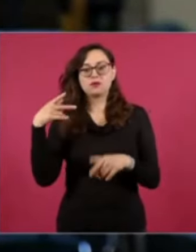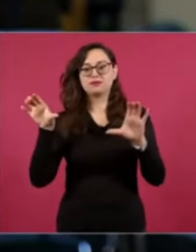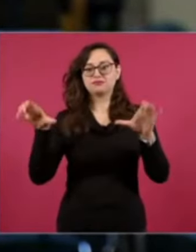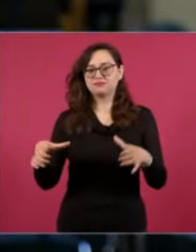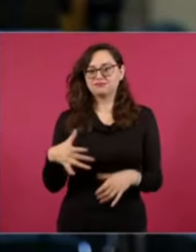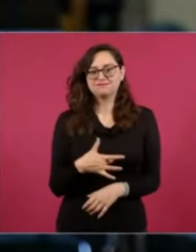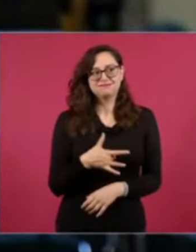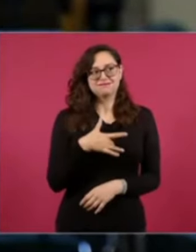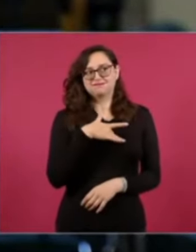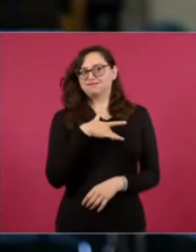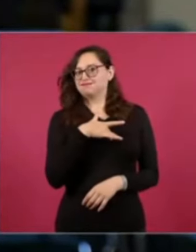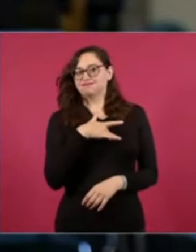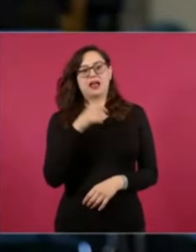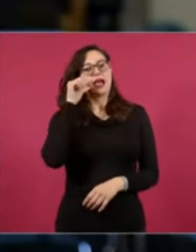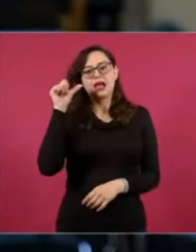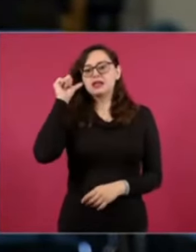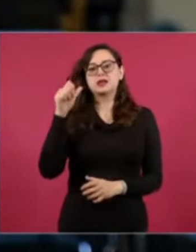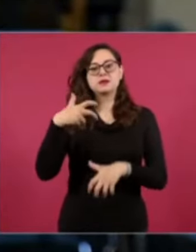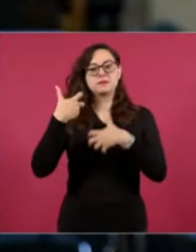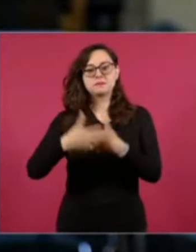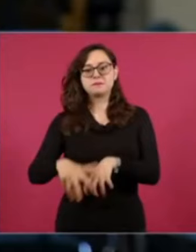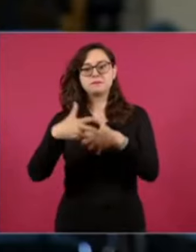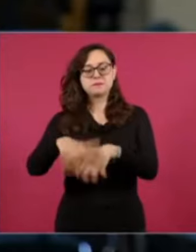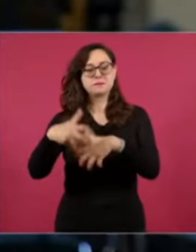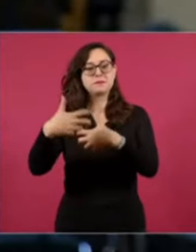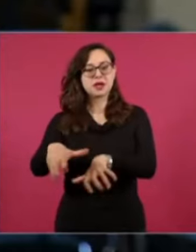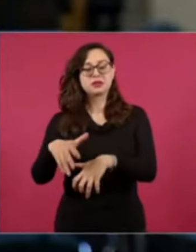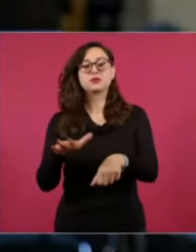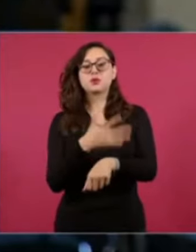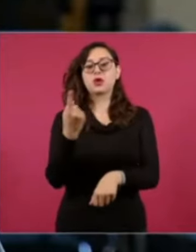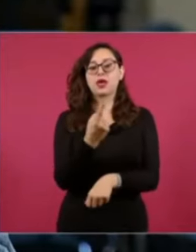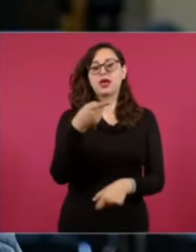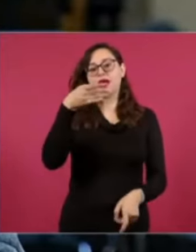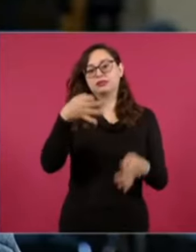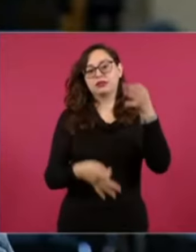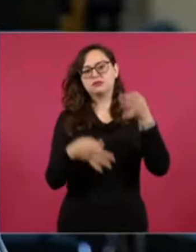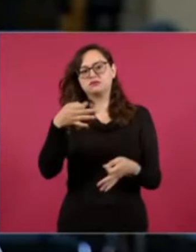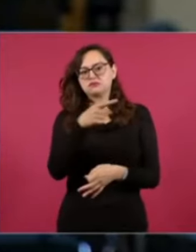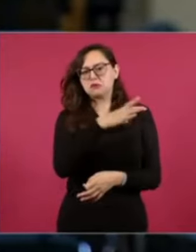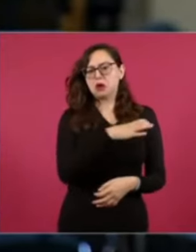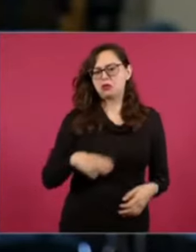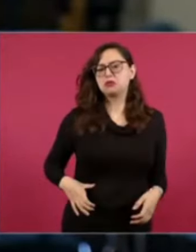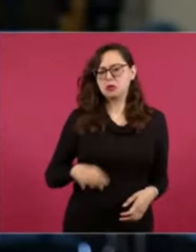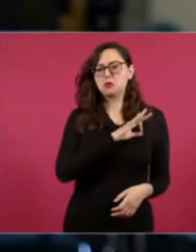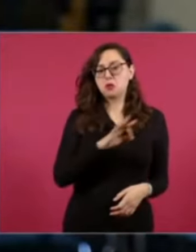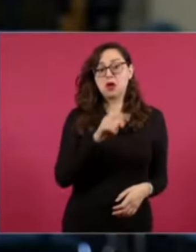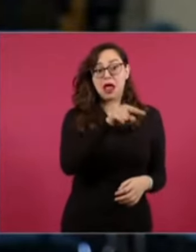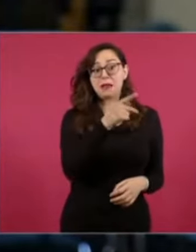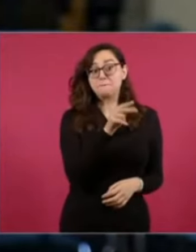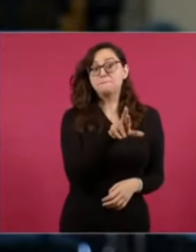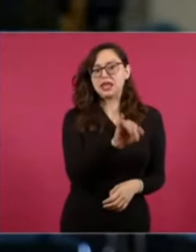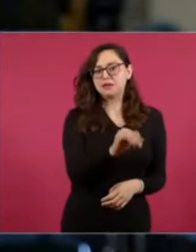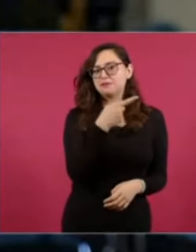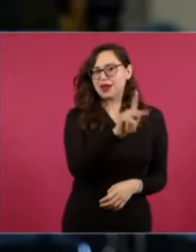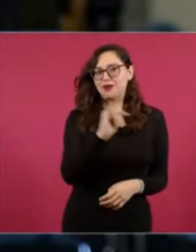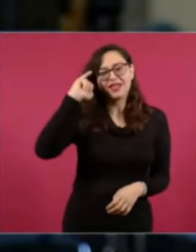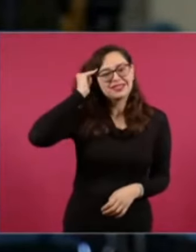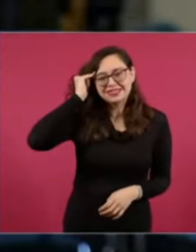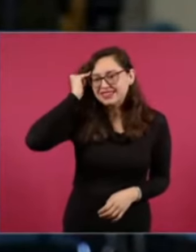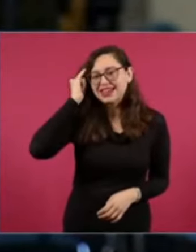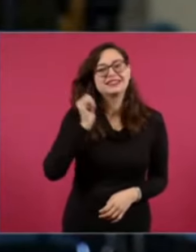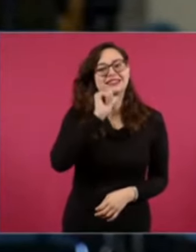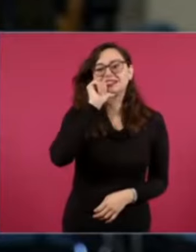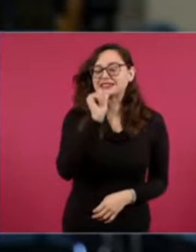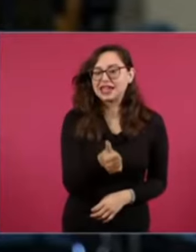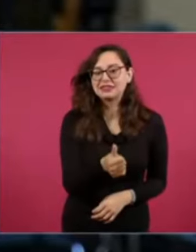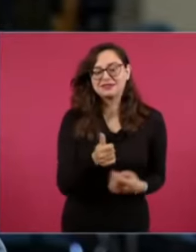molesta. Hubo una marcha ayer porque el Tribunal lo ratificó. Ratificó la candidatura del periodista que no es indígena. Ese es un caso